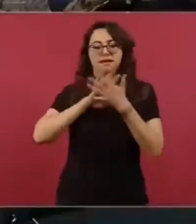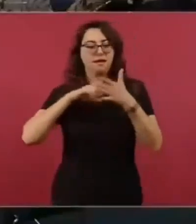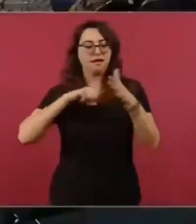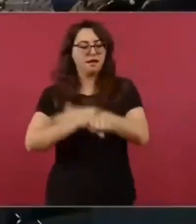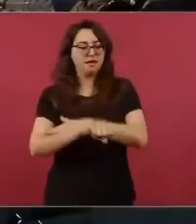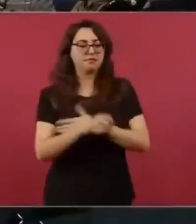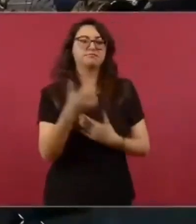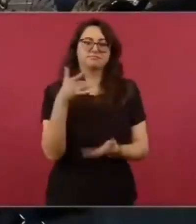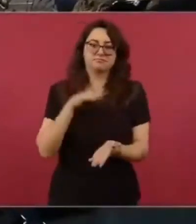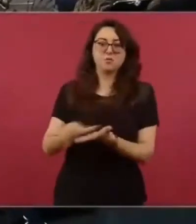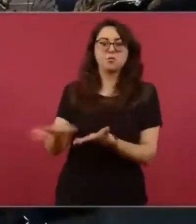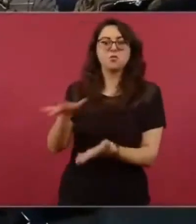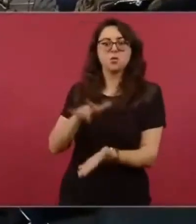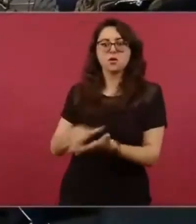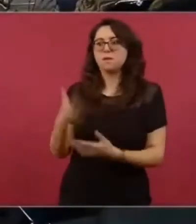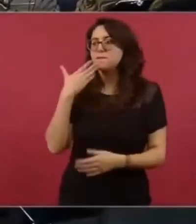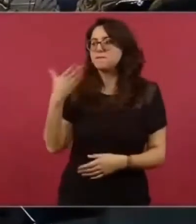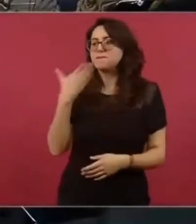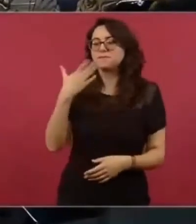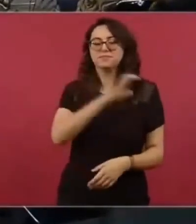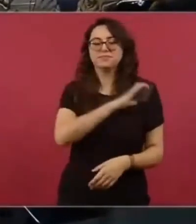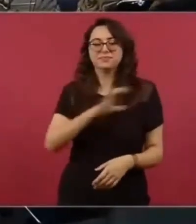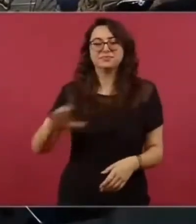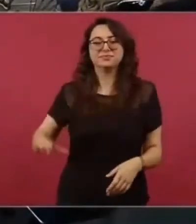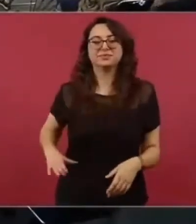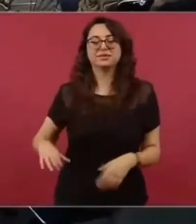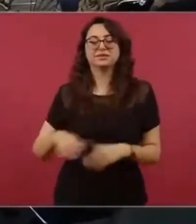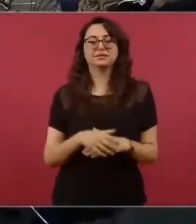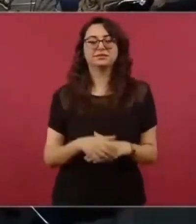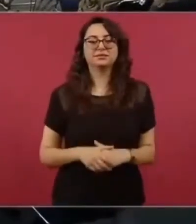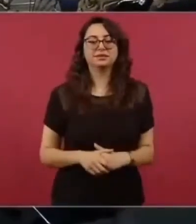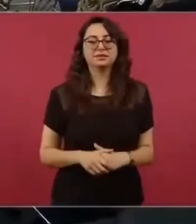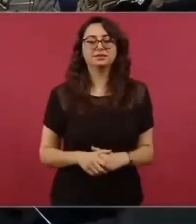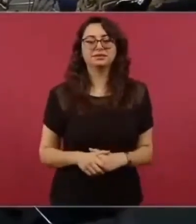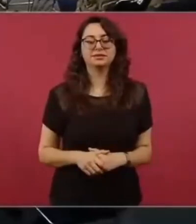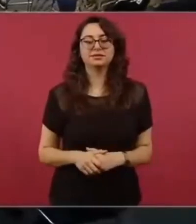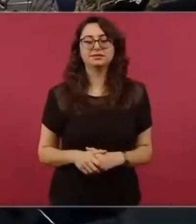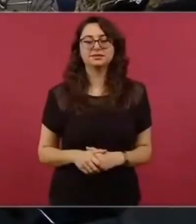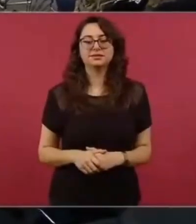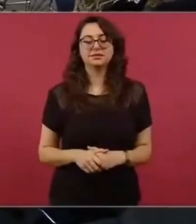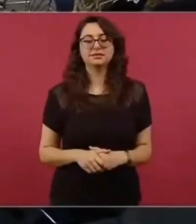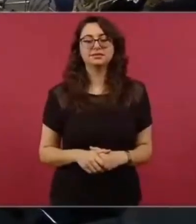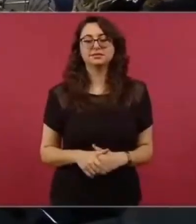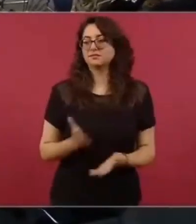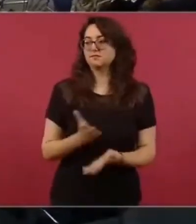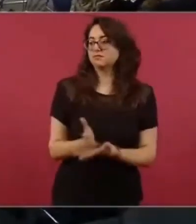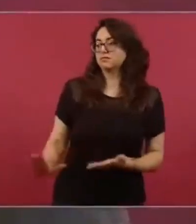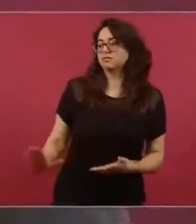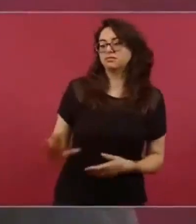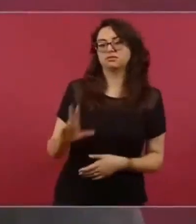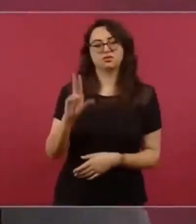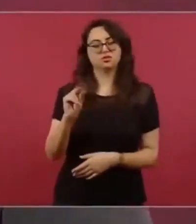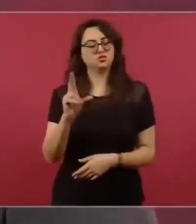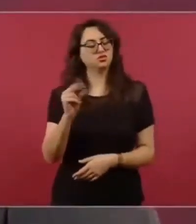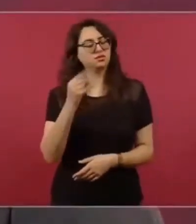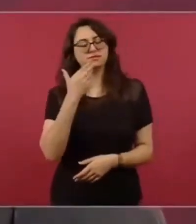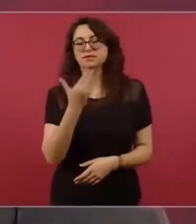que no la quieran este marginar